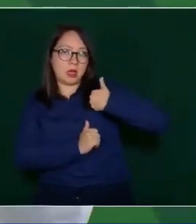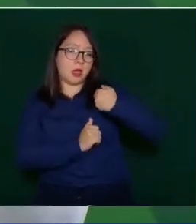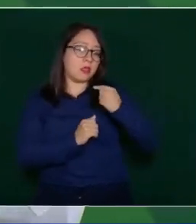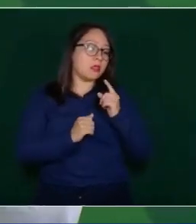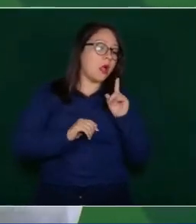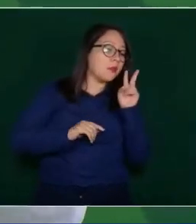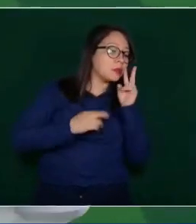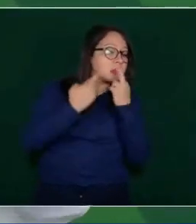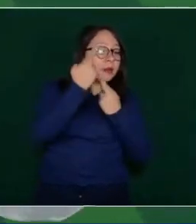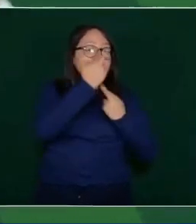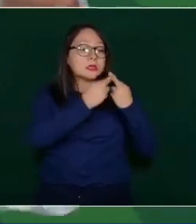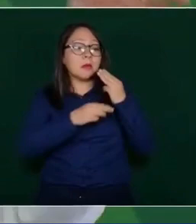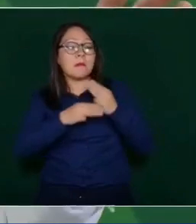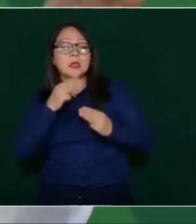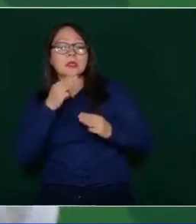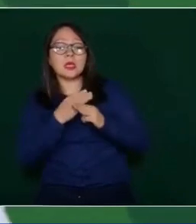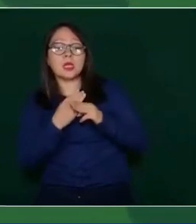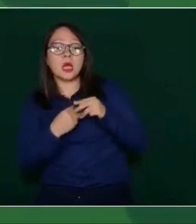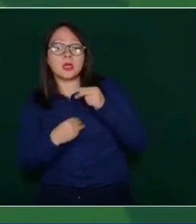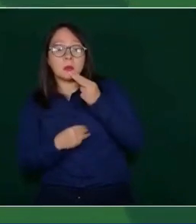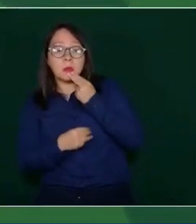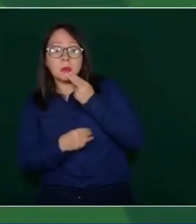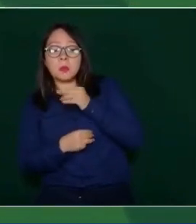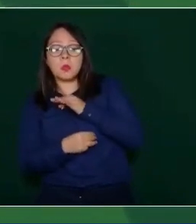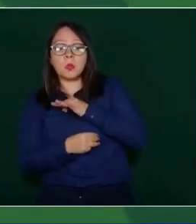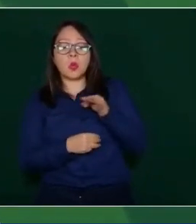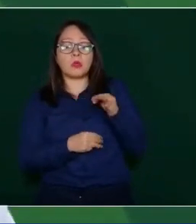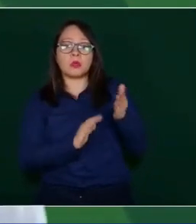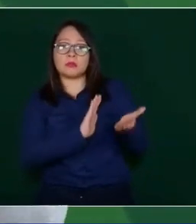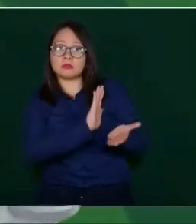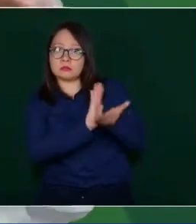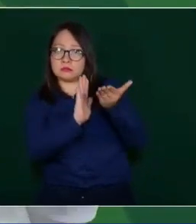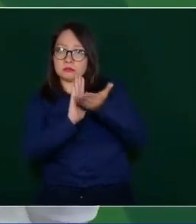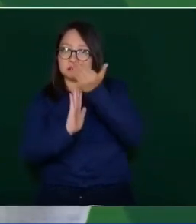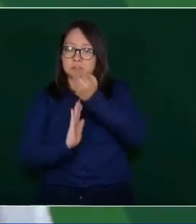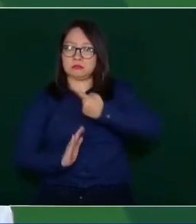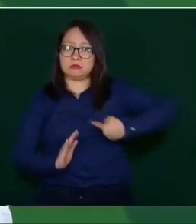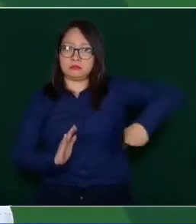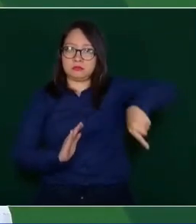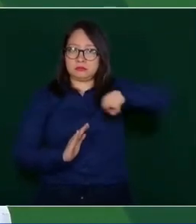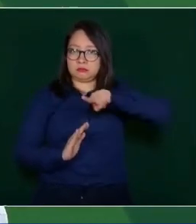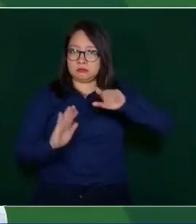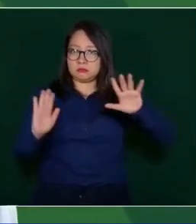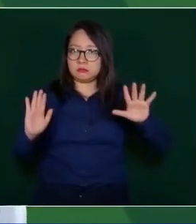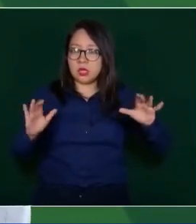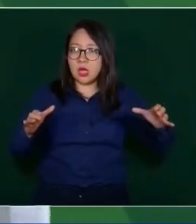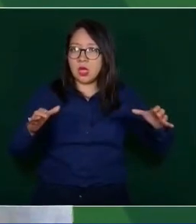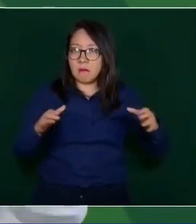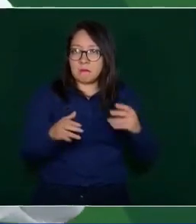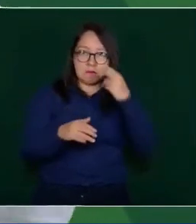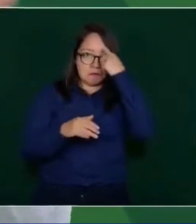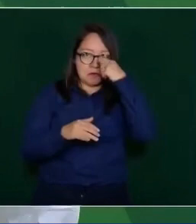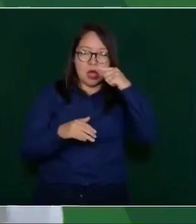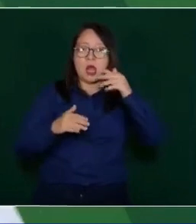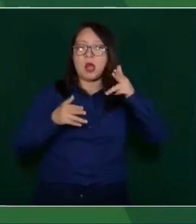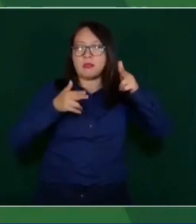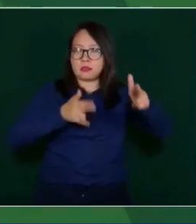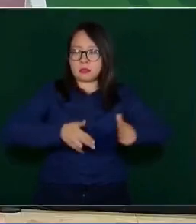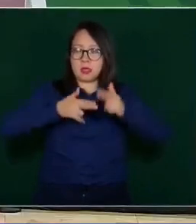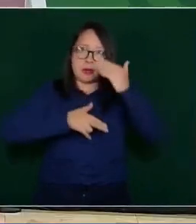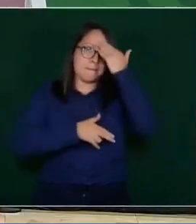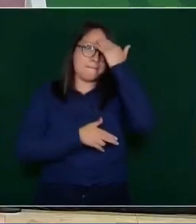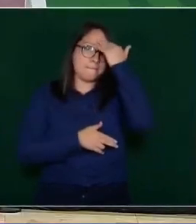el material que ellos tienen puede ser utilizado en las obras, en la construcción de las obras del Tren Maya y